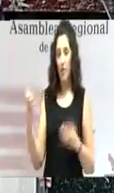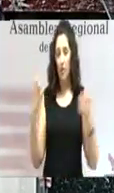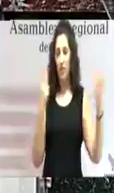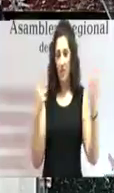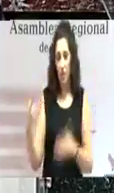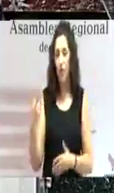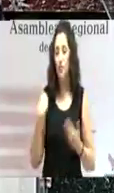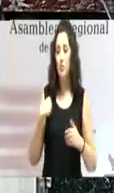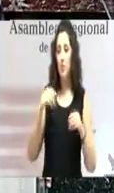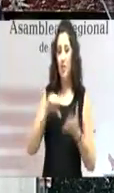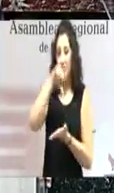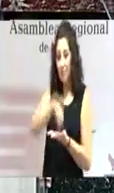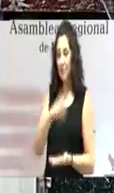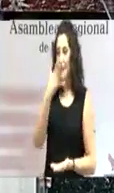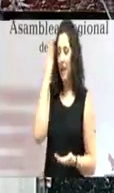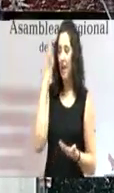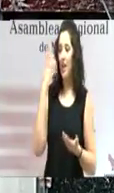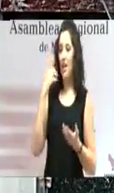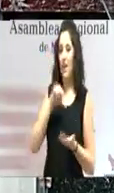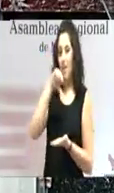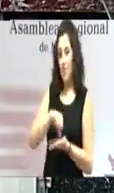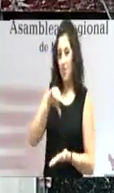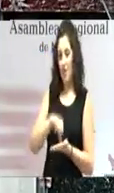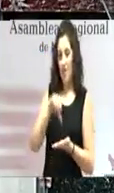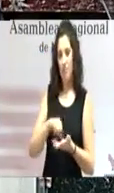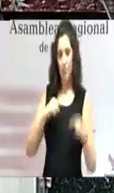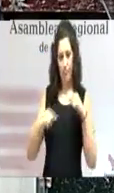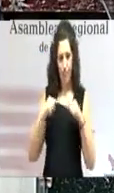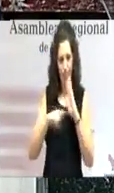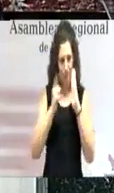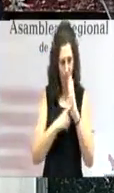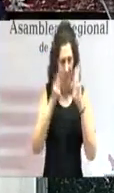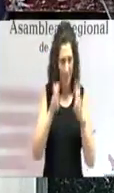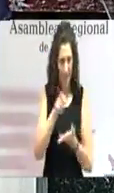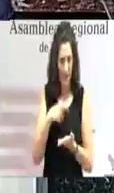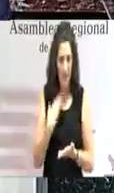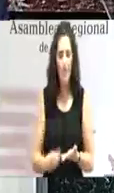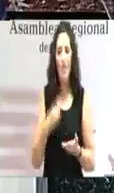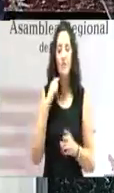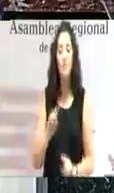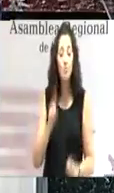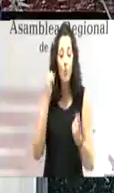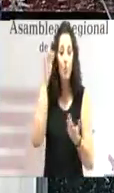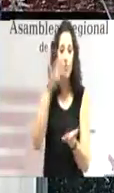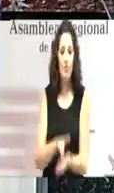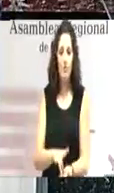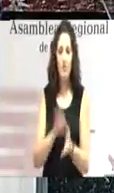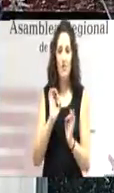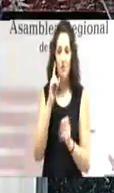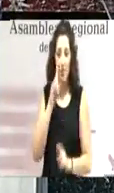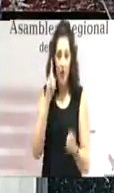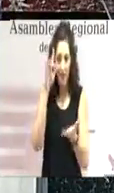la capital legislativa de nuestra región, se celebraba por primera vez en la